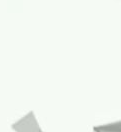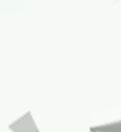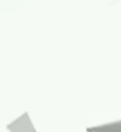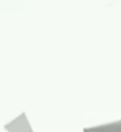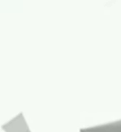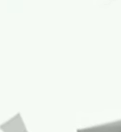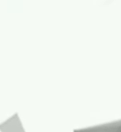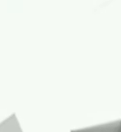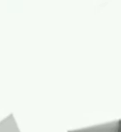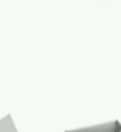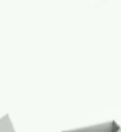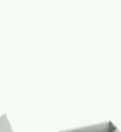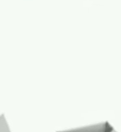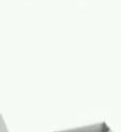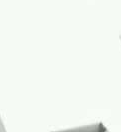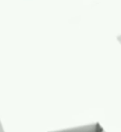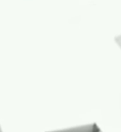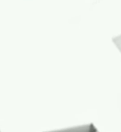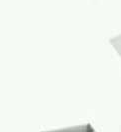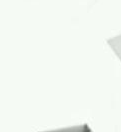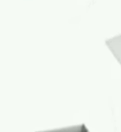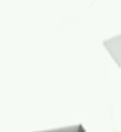Gracias por ver el video.